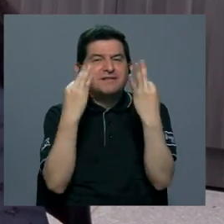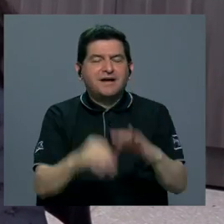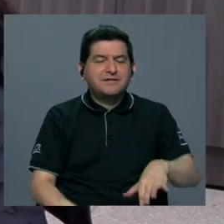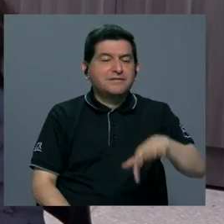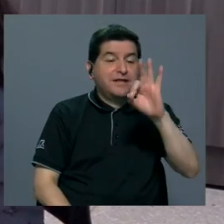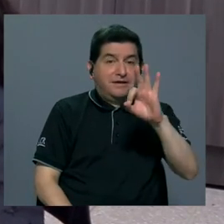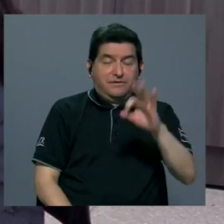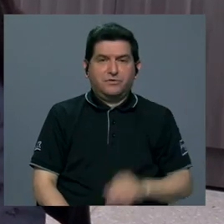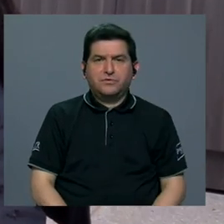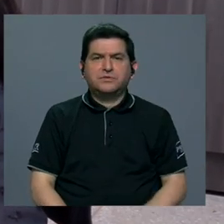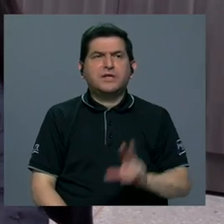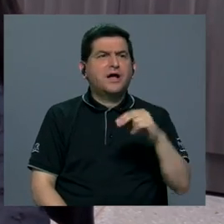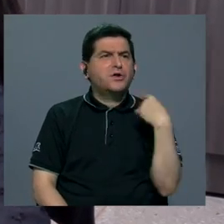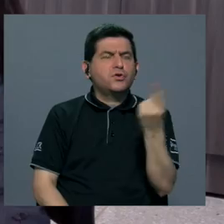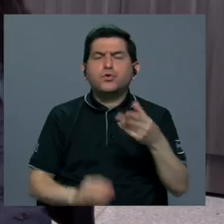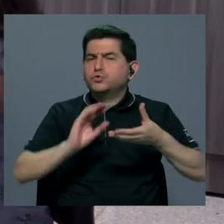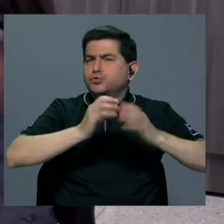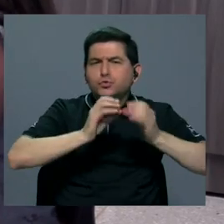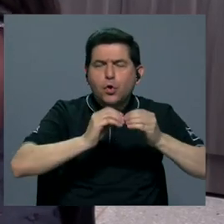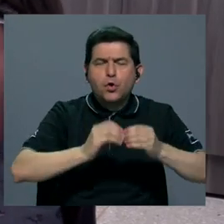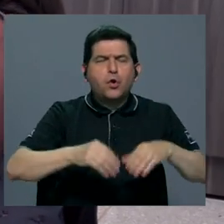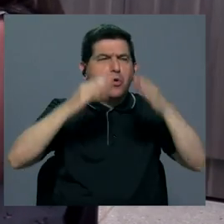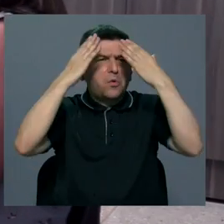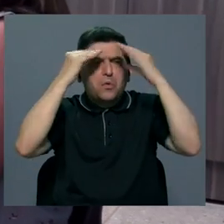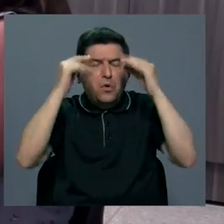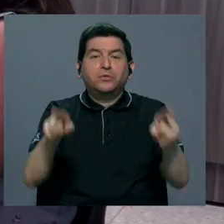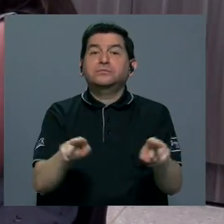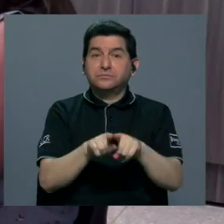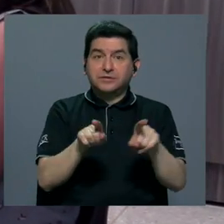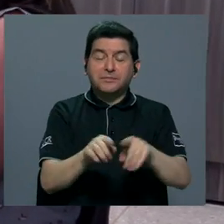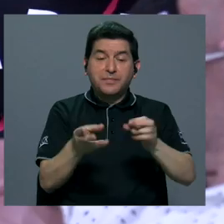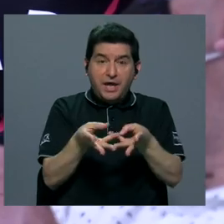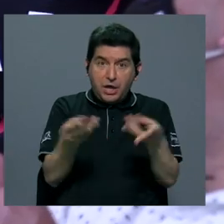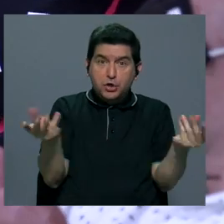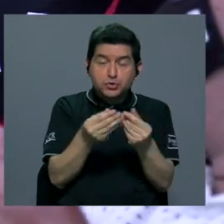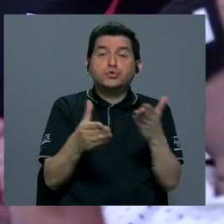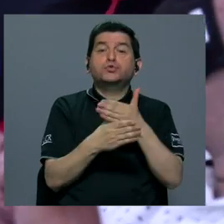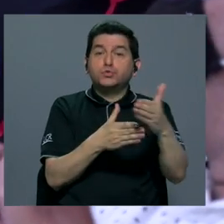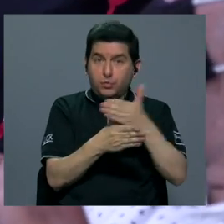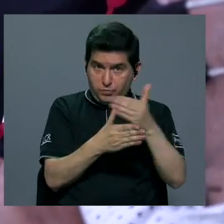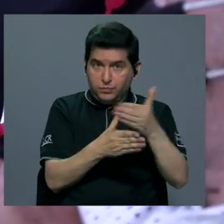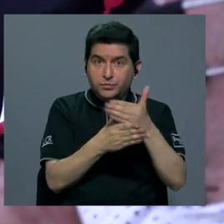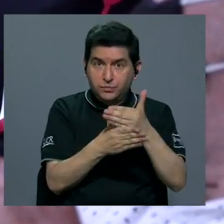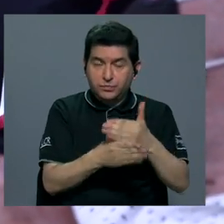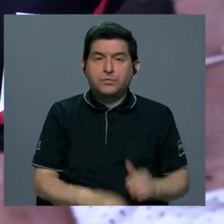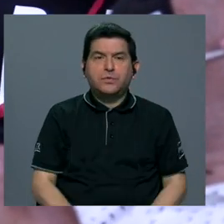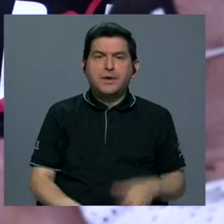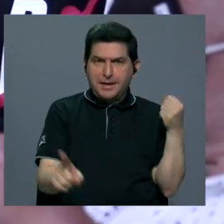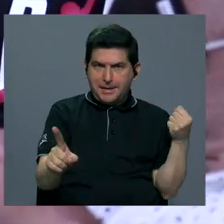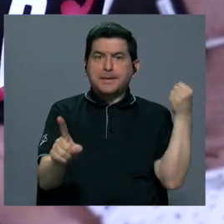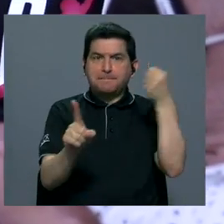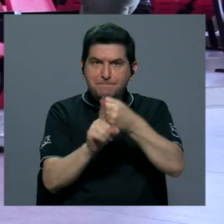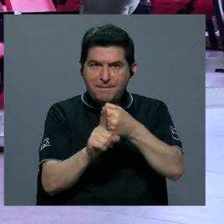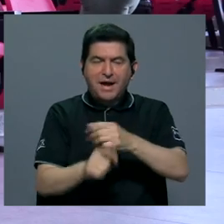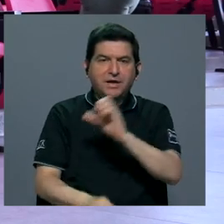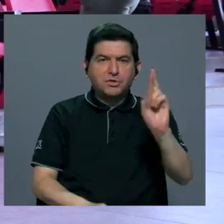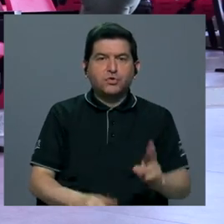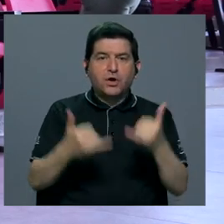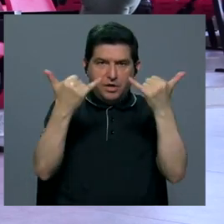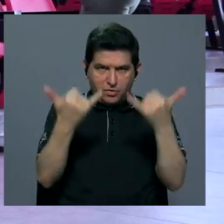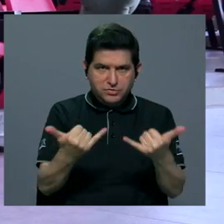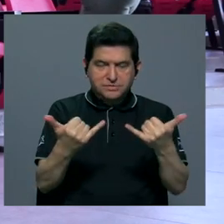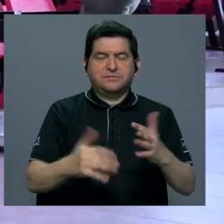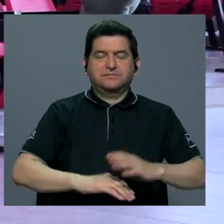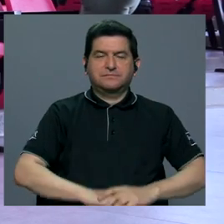encontrar no solo números y datos sino también soluciones compartidas que tengan un impacto en la Costa Rica que